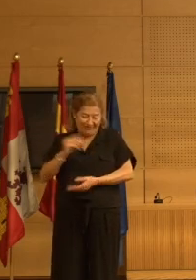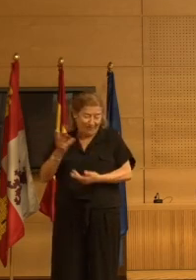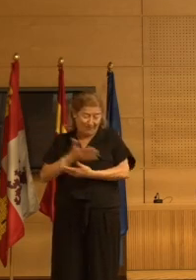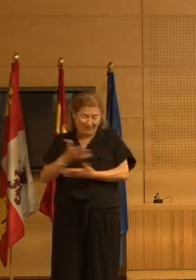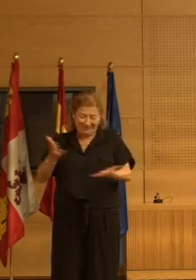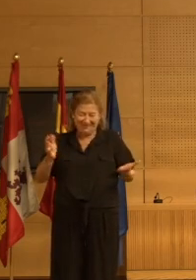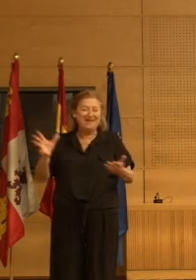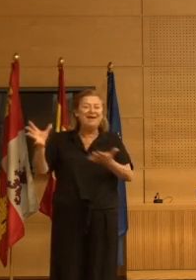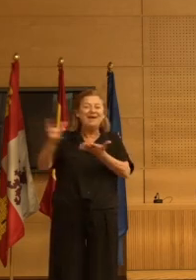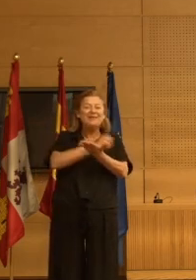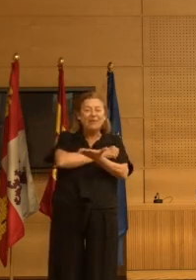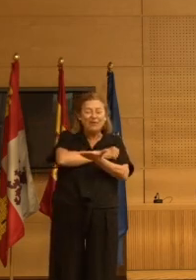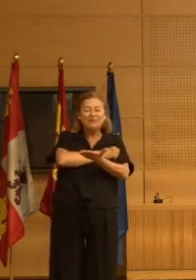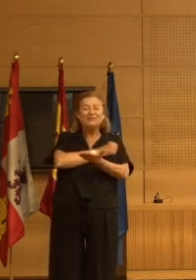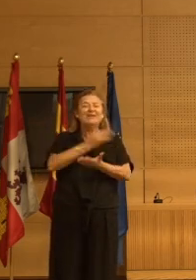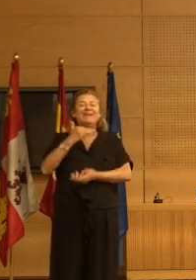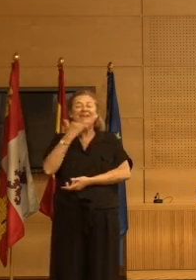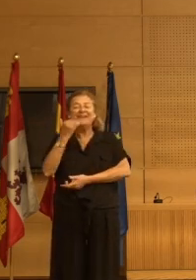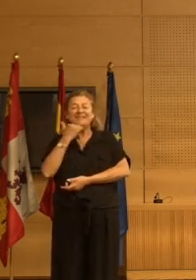todos ellos probablemente